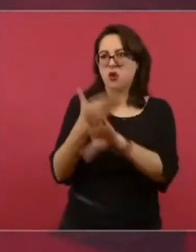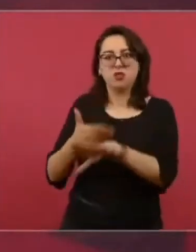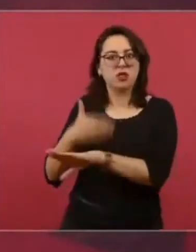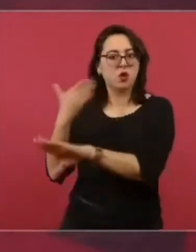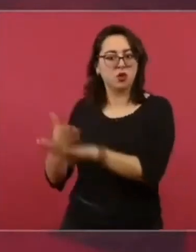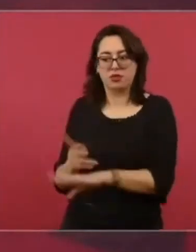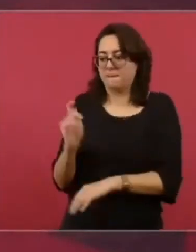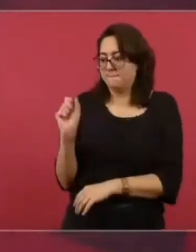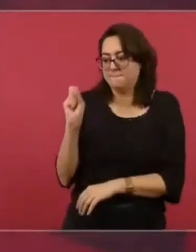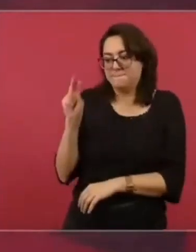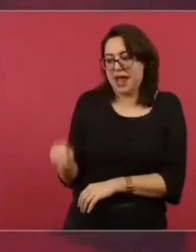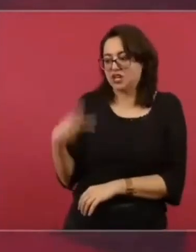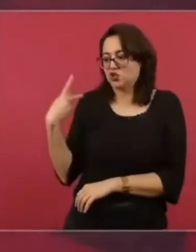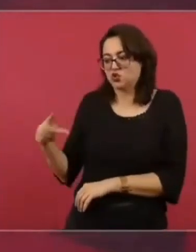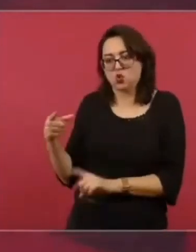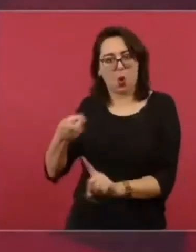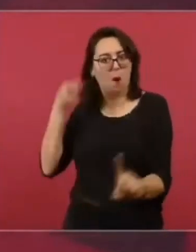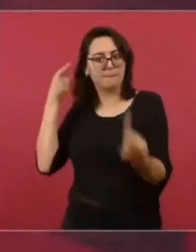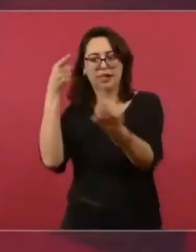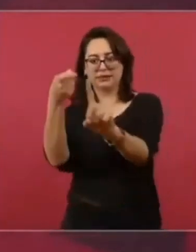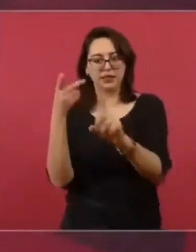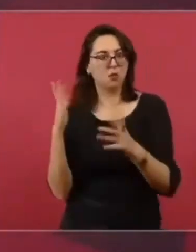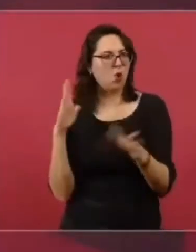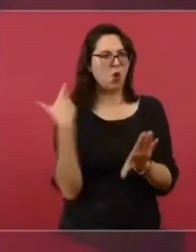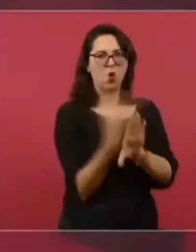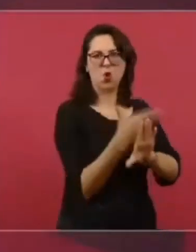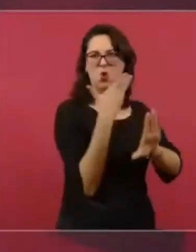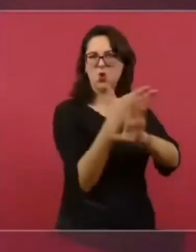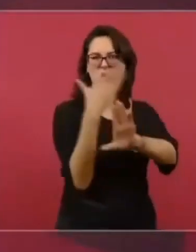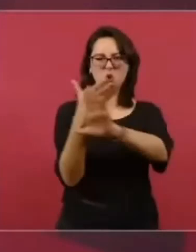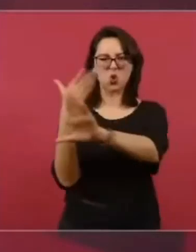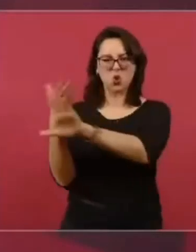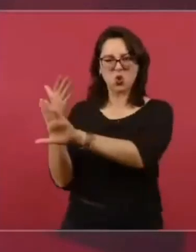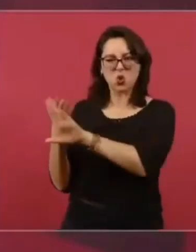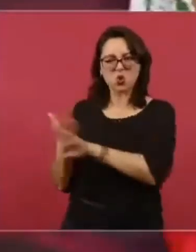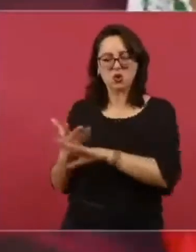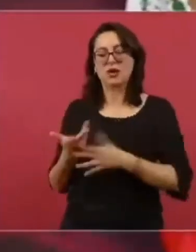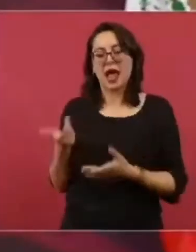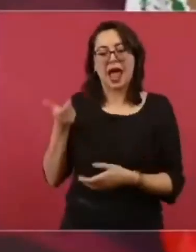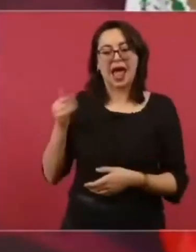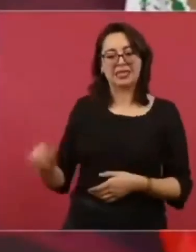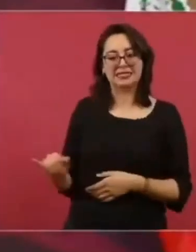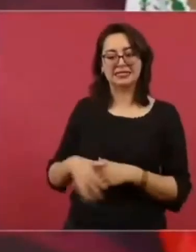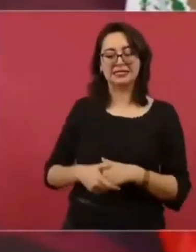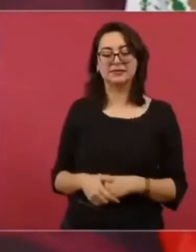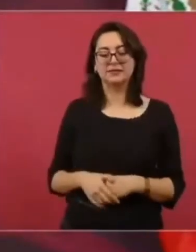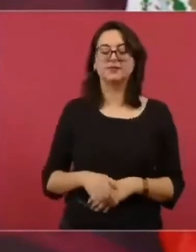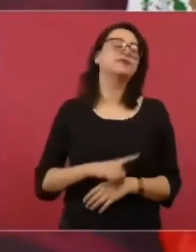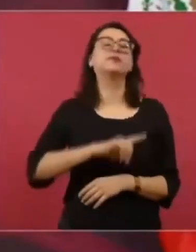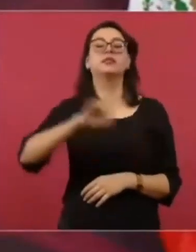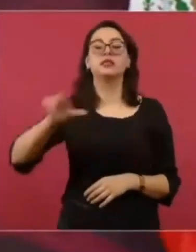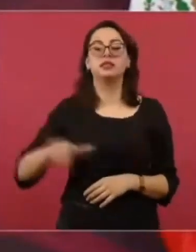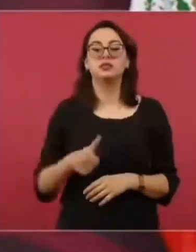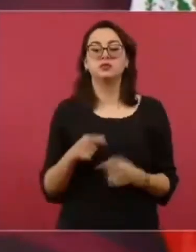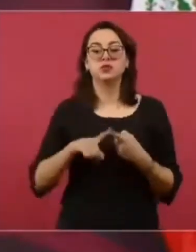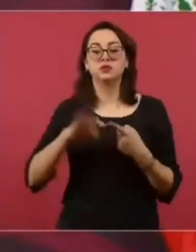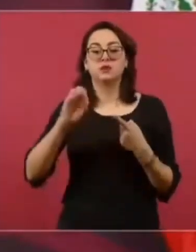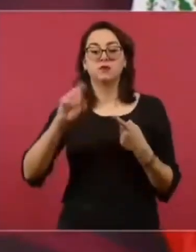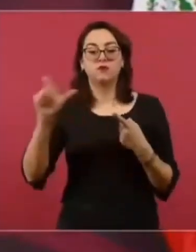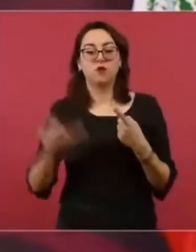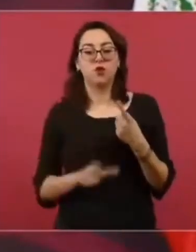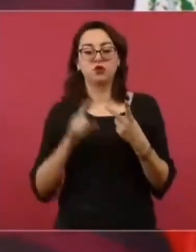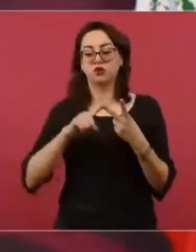Entonces, llega Fox, Calderón, pero sobre todo Peña,